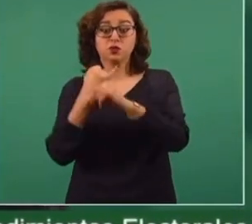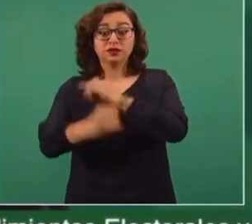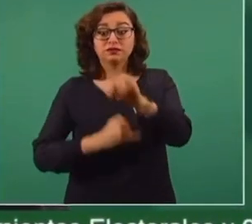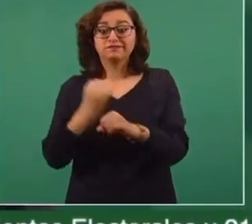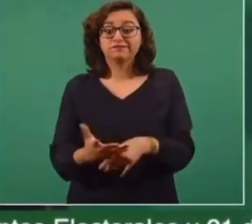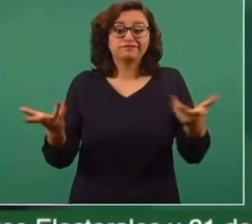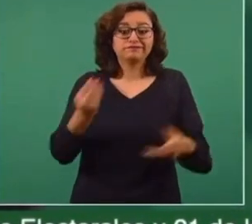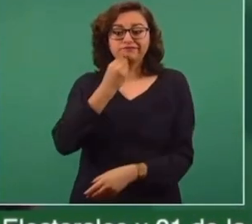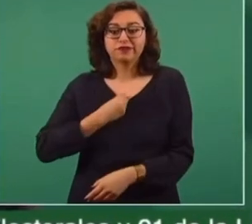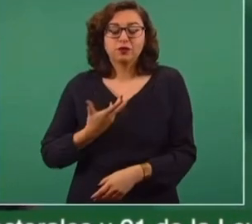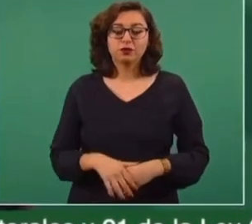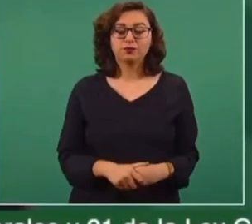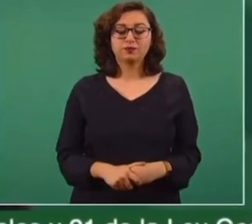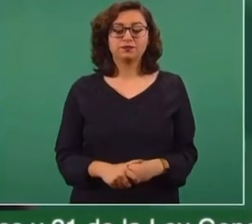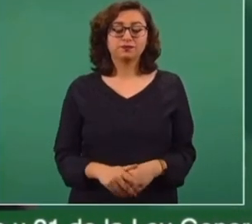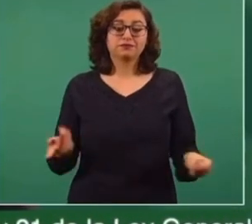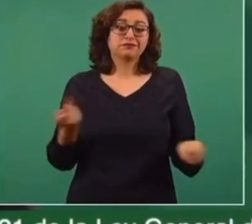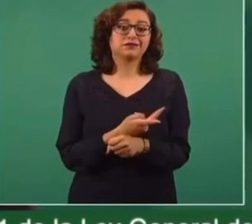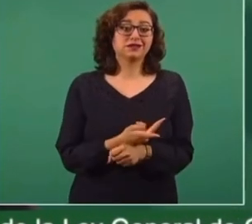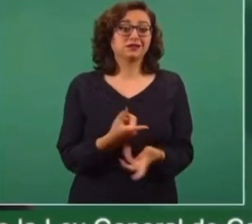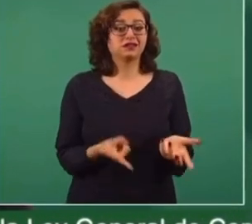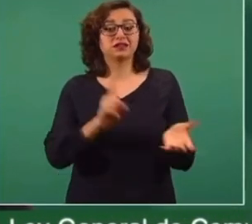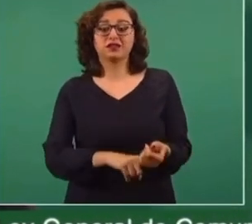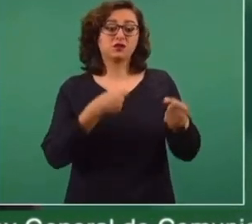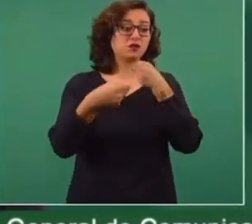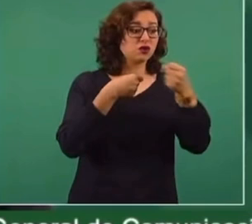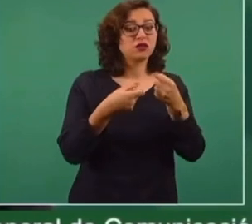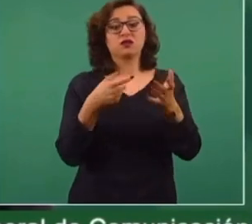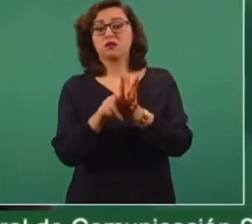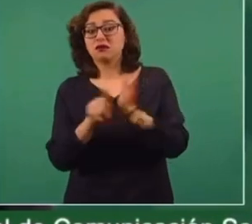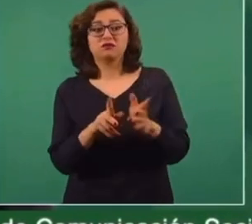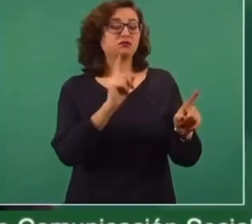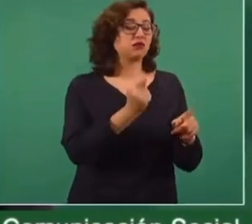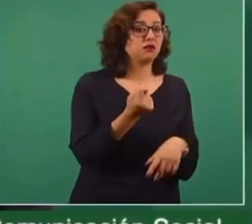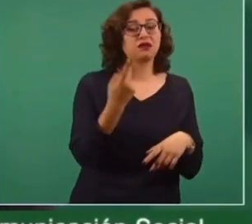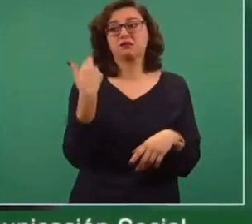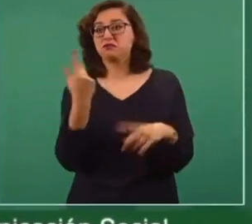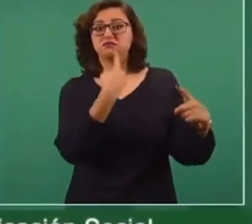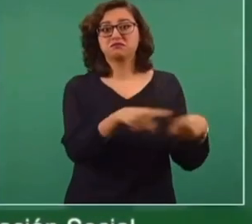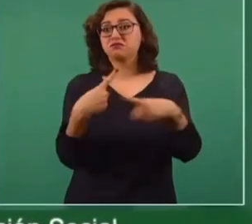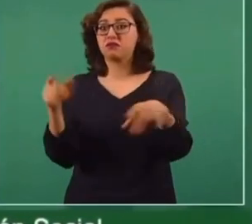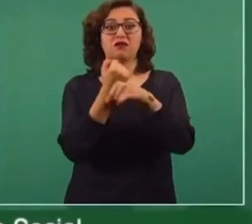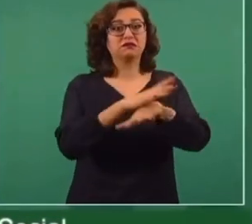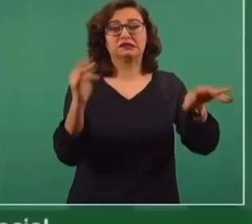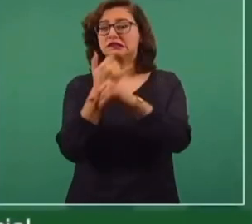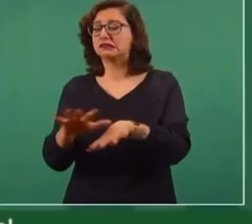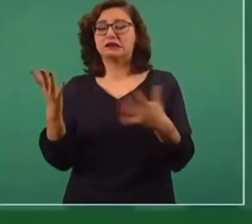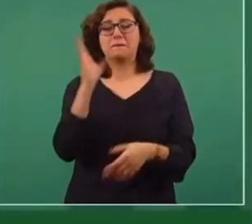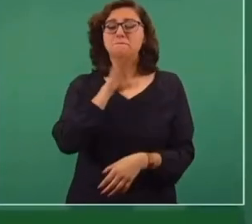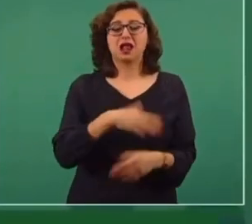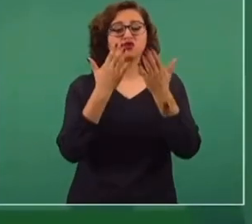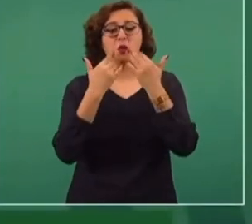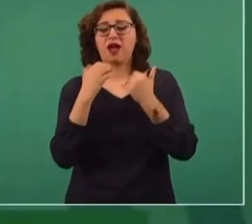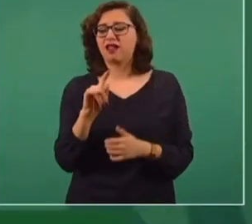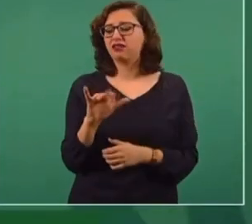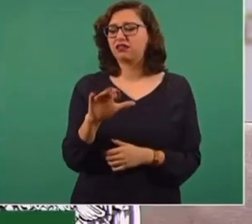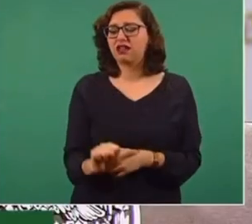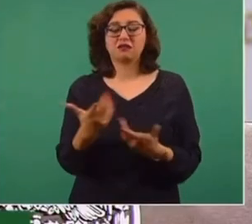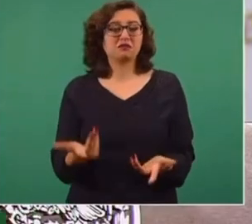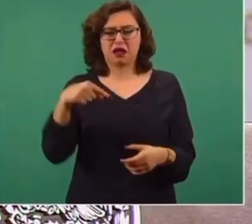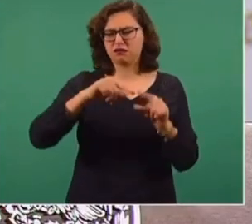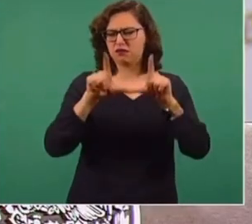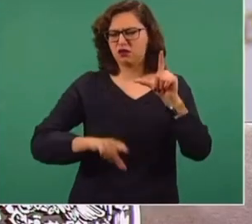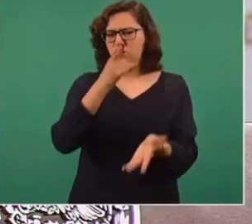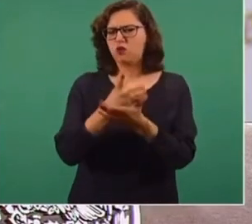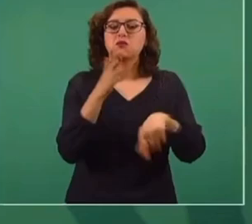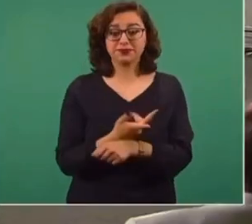hay también una crisis en todos los medios de información, no sólo en México, en el mundo, una falta de ética, que no